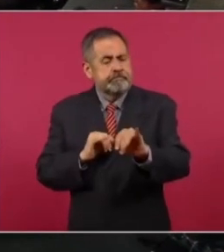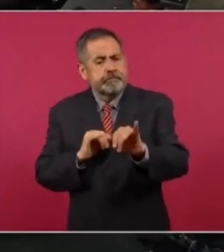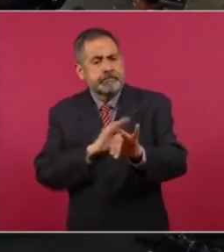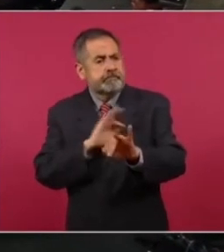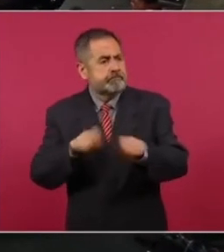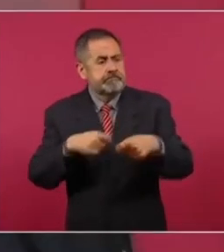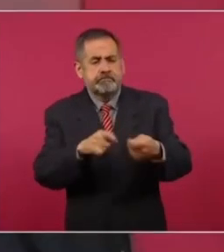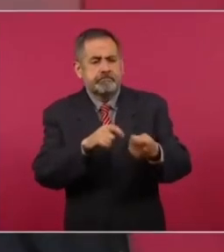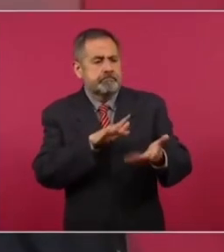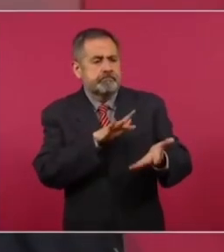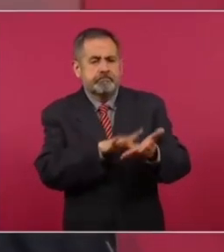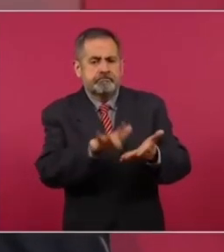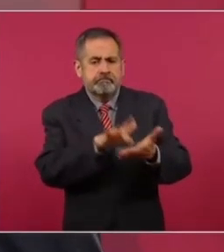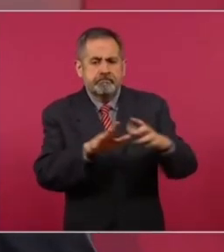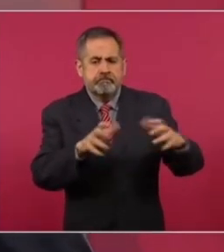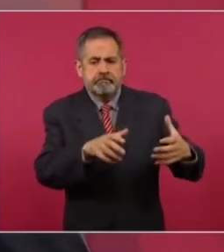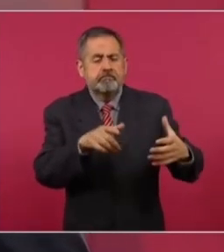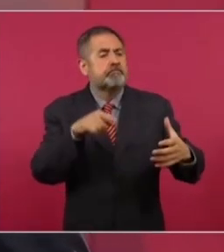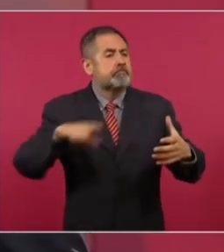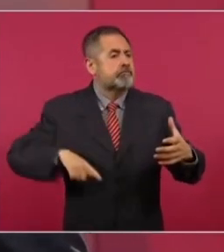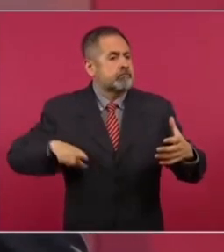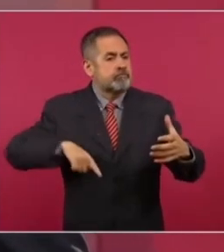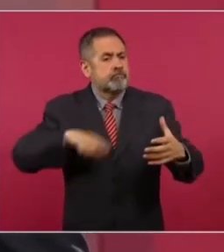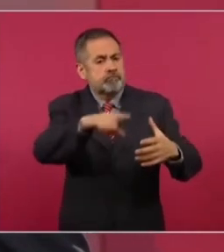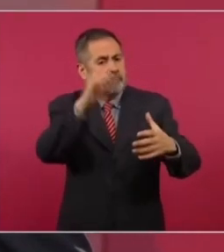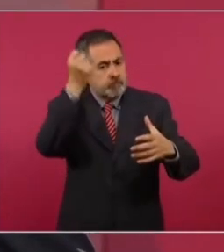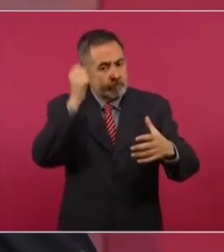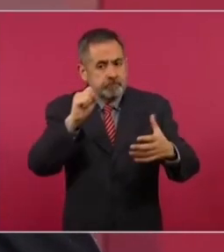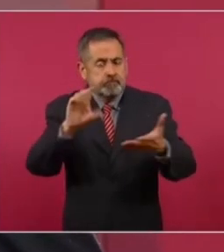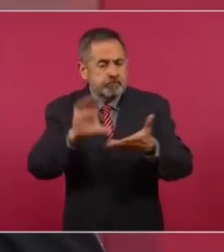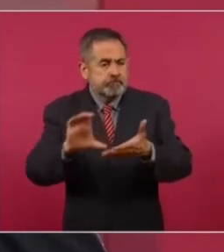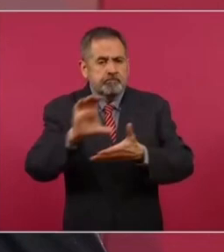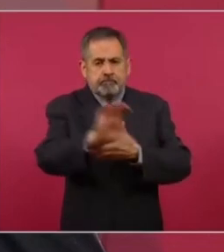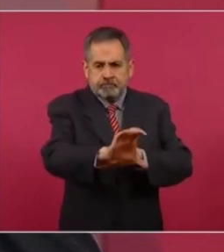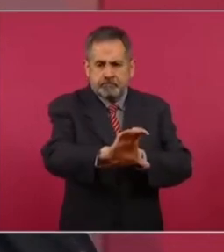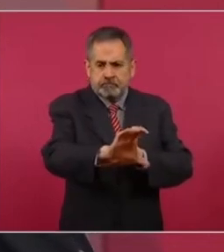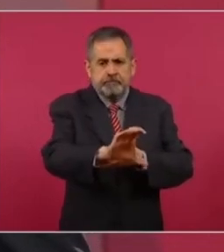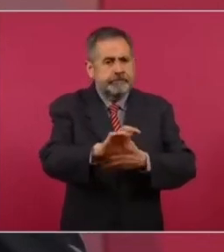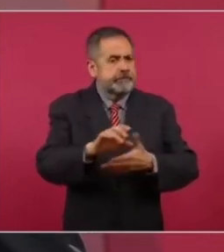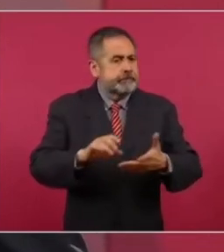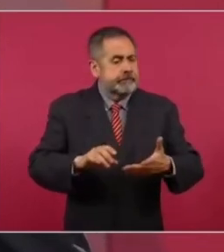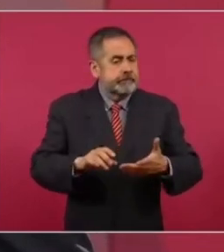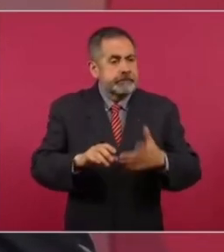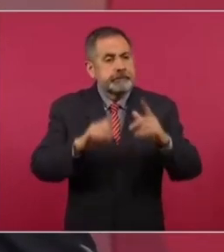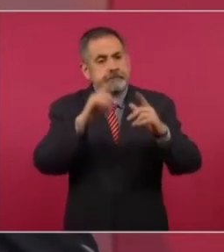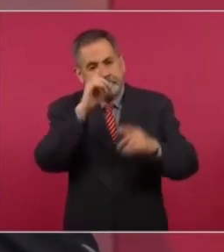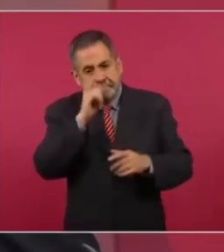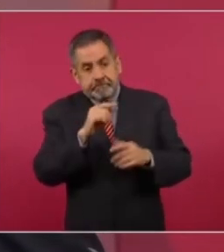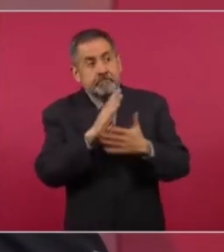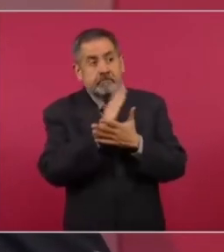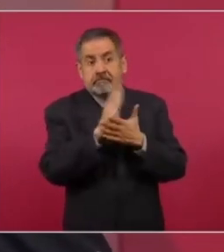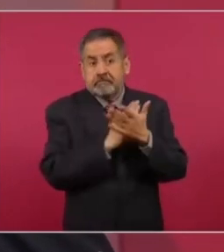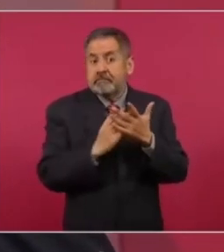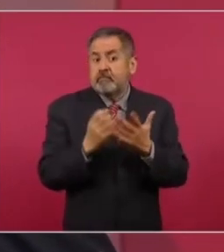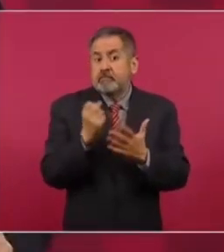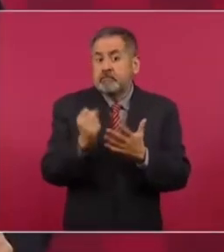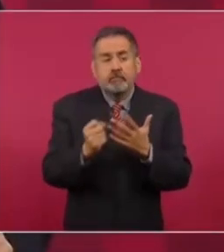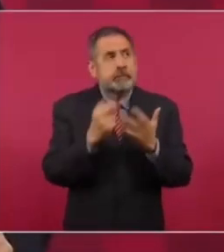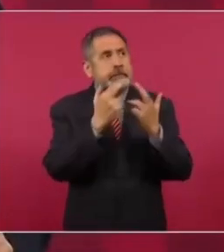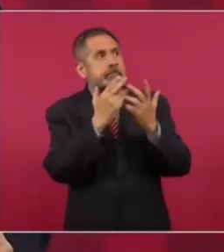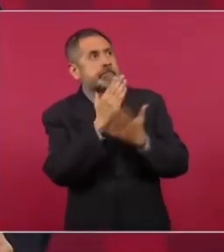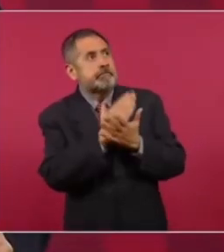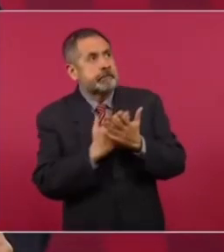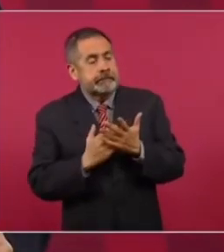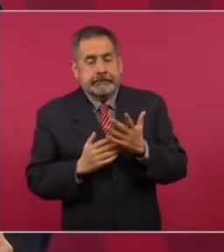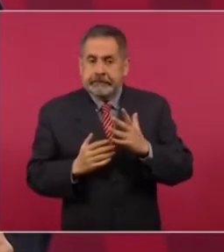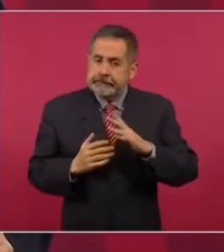apoyar al gobierno de Sinaloa hubo una falla estructural y